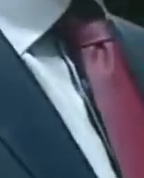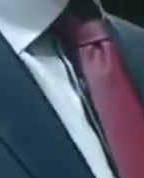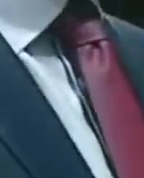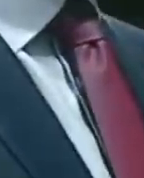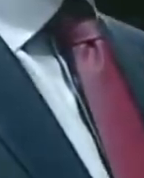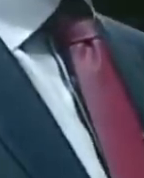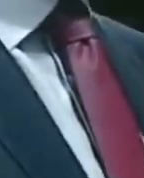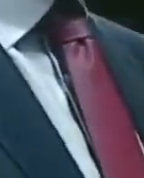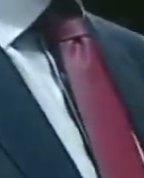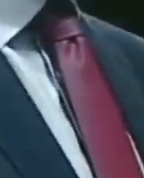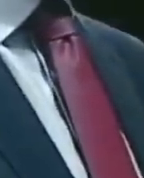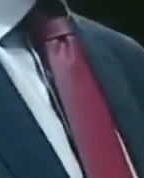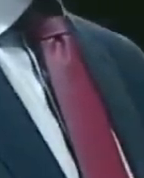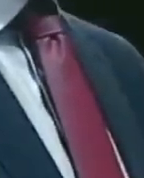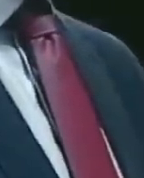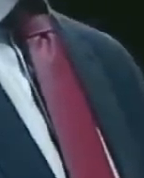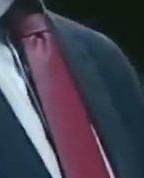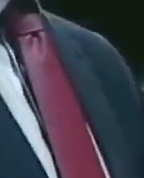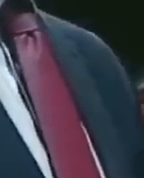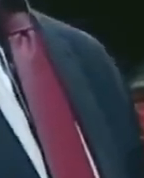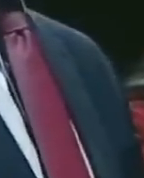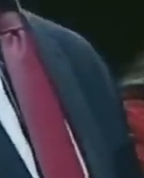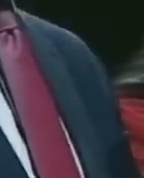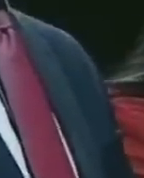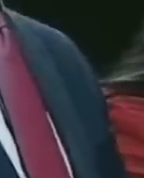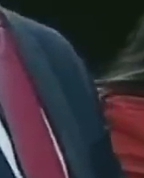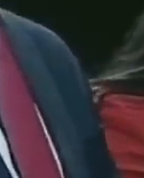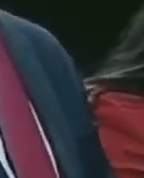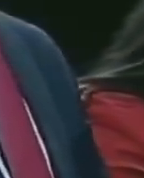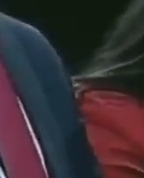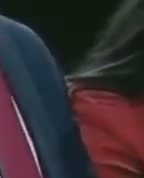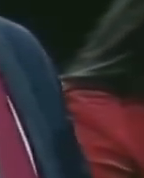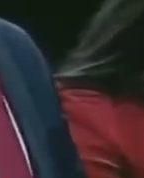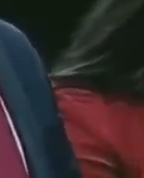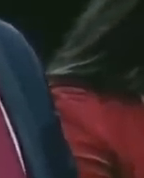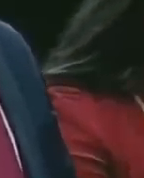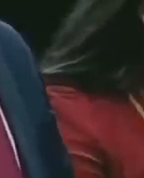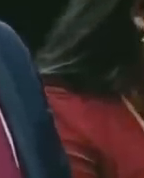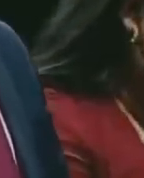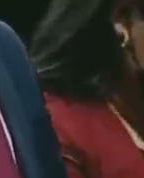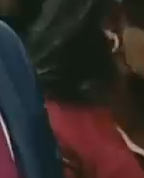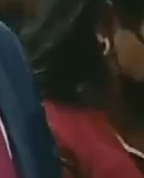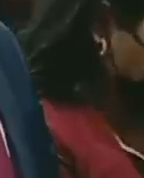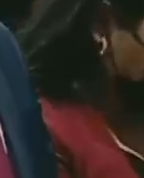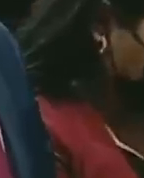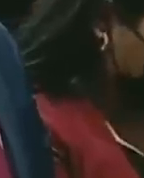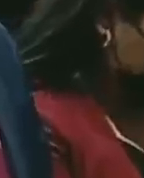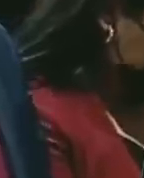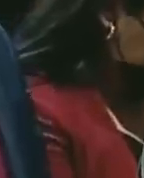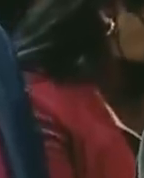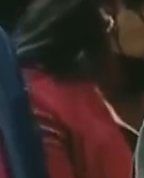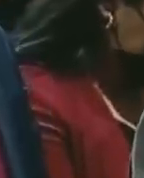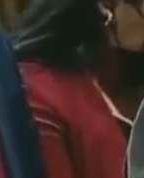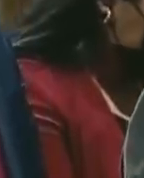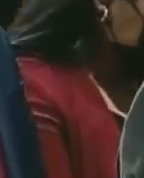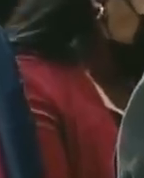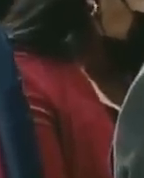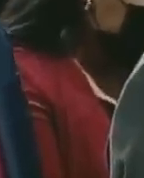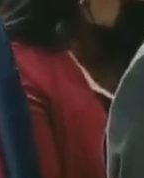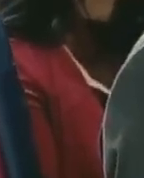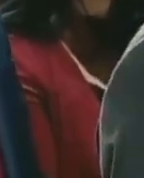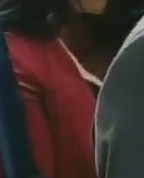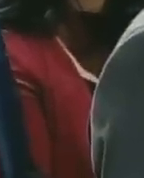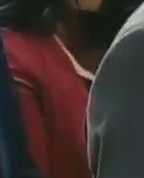Patria 2019-2025. En torno a esta agenda de trabajo, precisamos que las zonas económicas